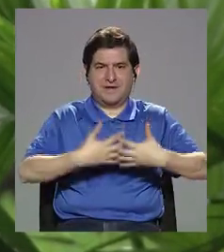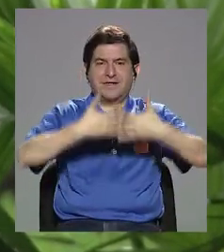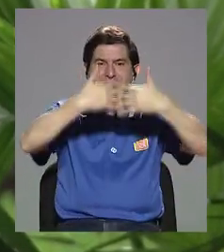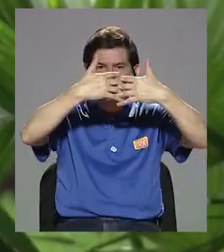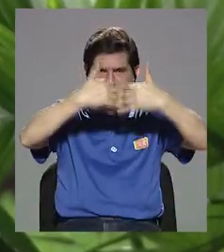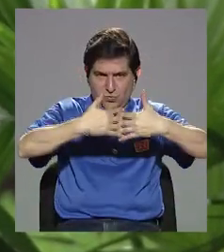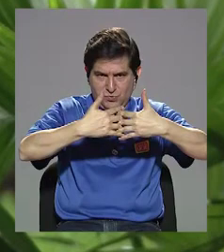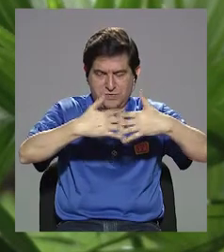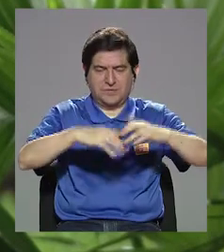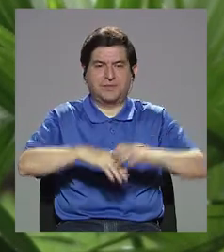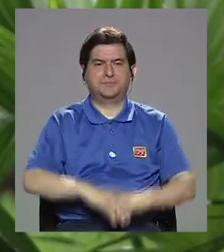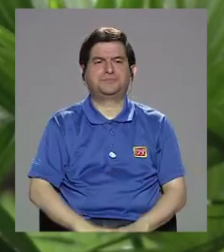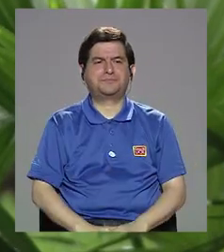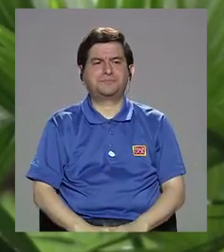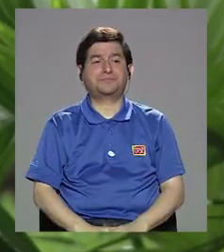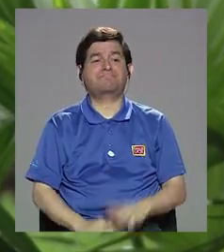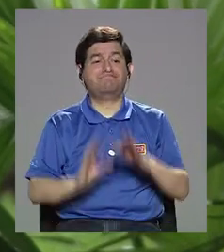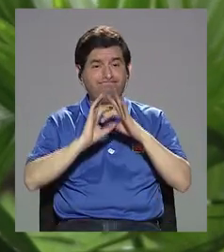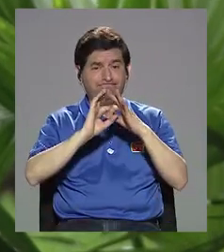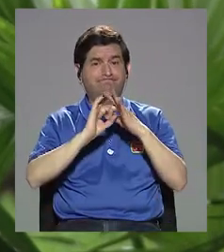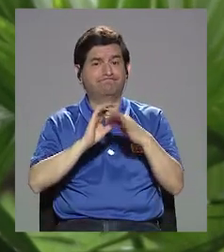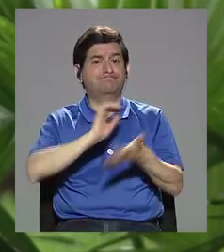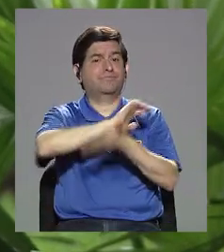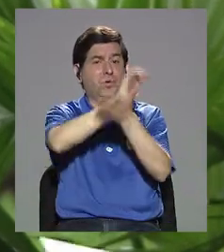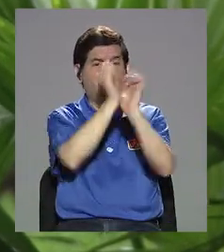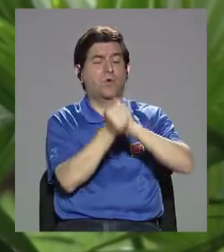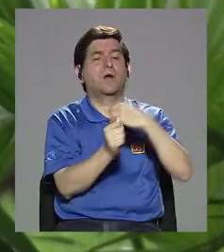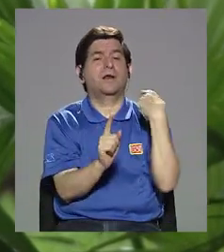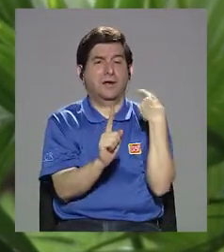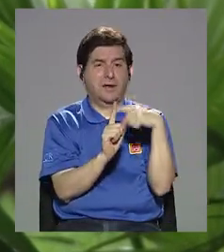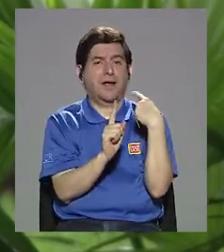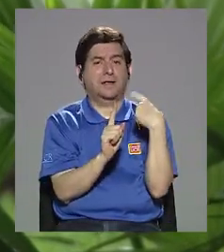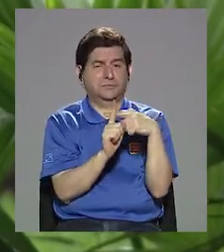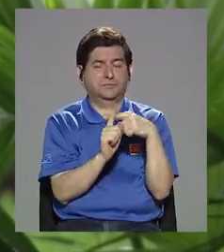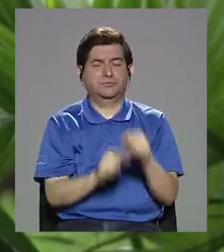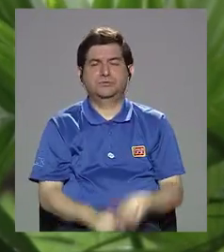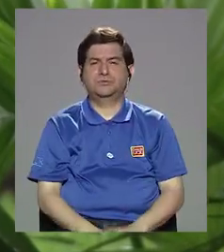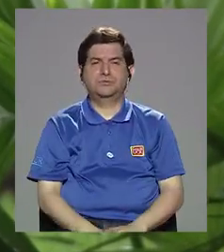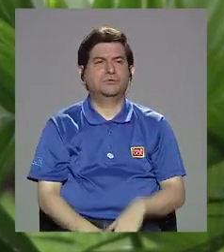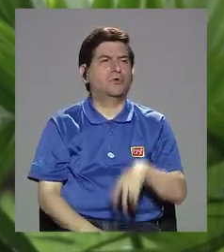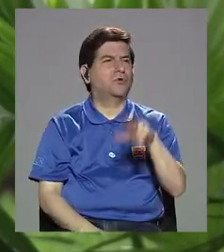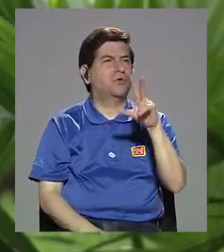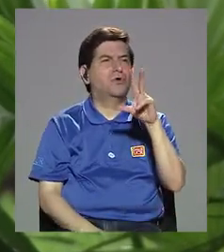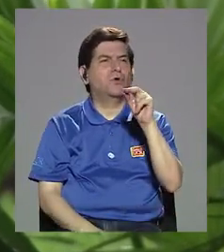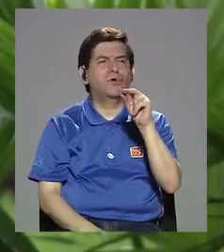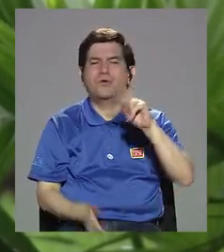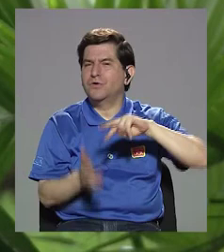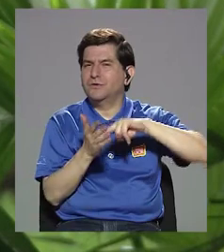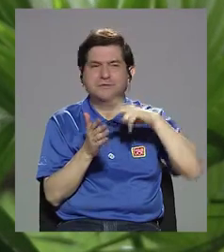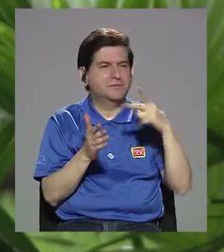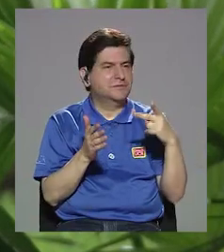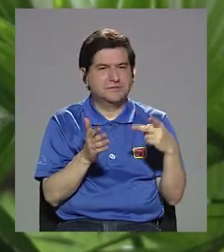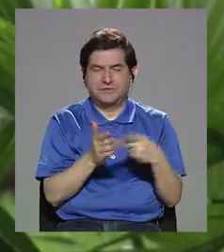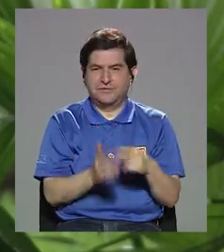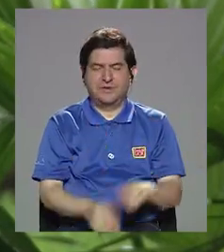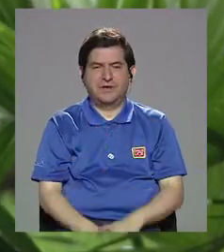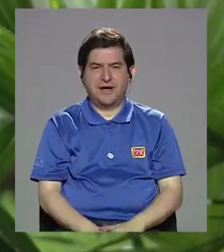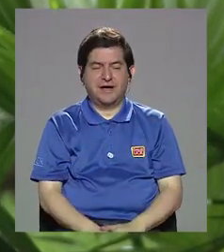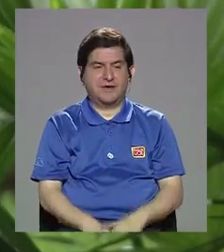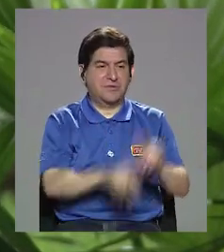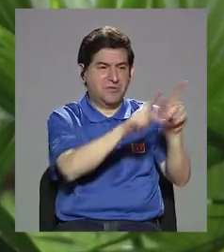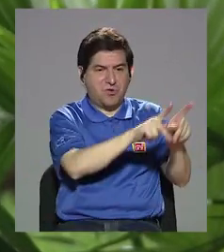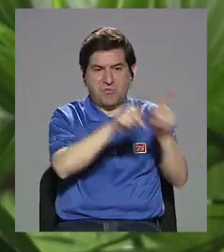tuvo mucho que ver en este cambio positivo. No es, digamos, que como